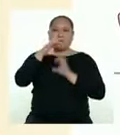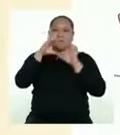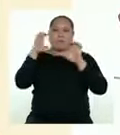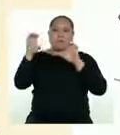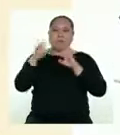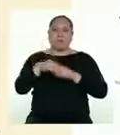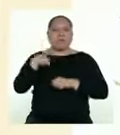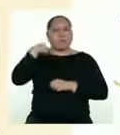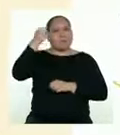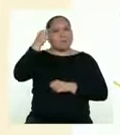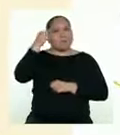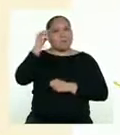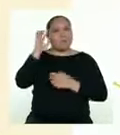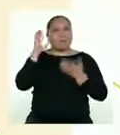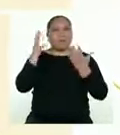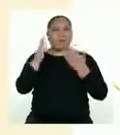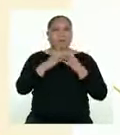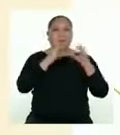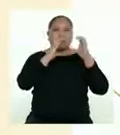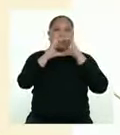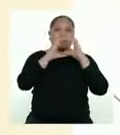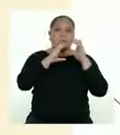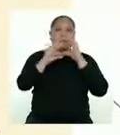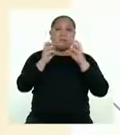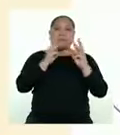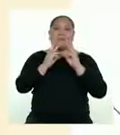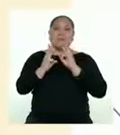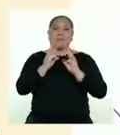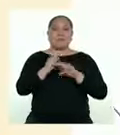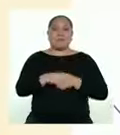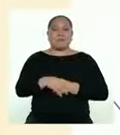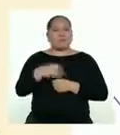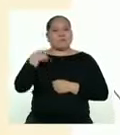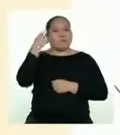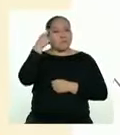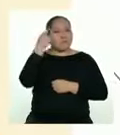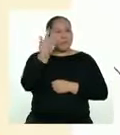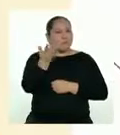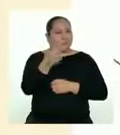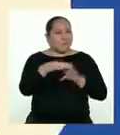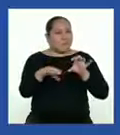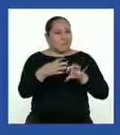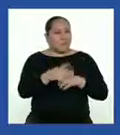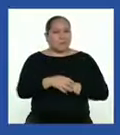hace pensar que se está simulando una conversación de WhatsApp. ¿Por qué creen que lo hace?